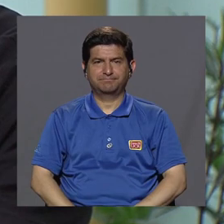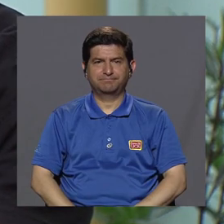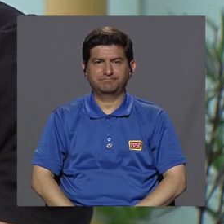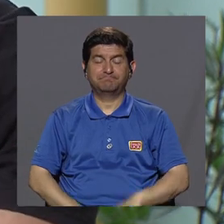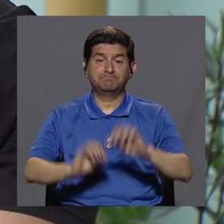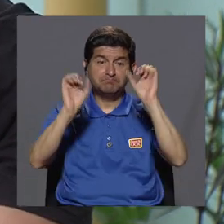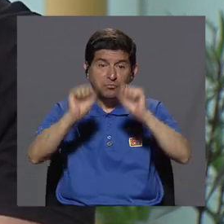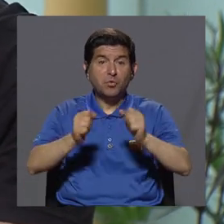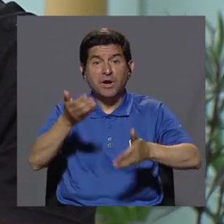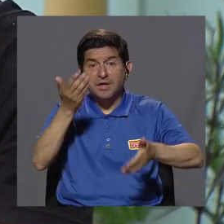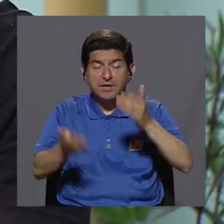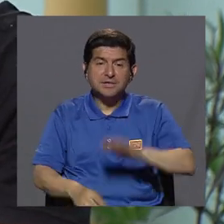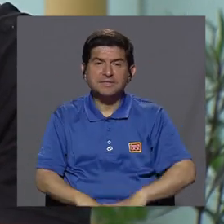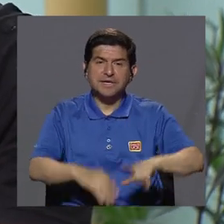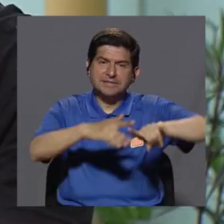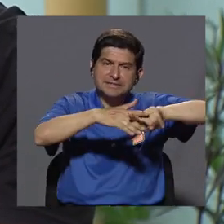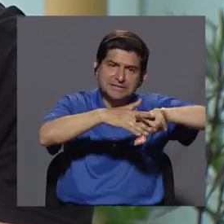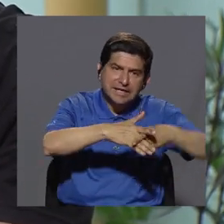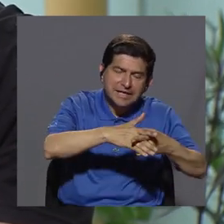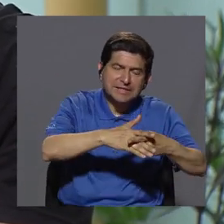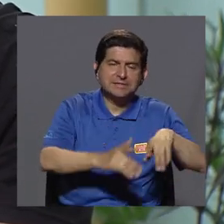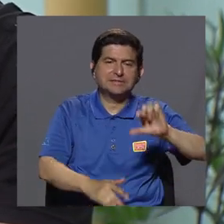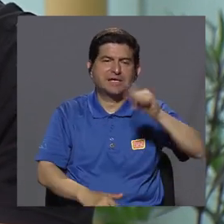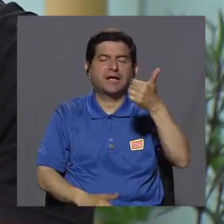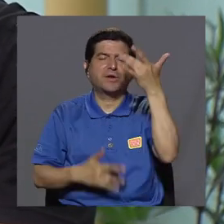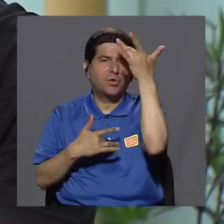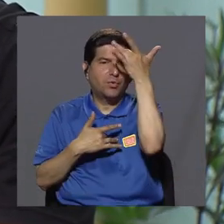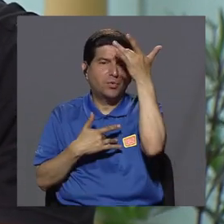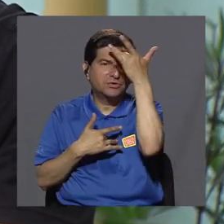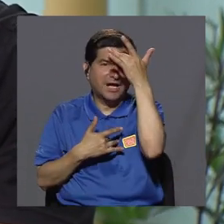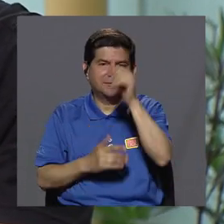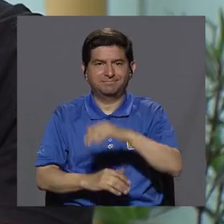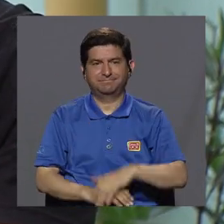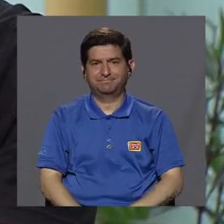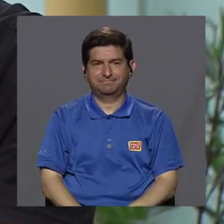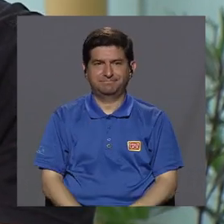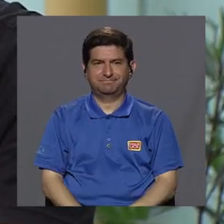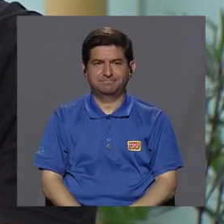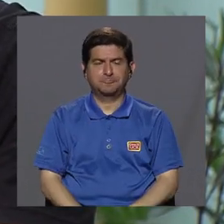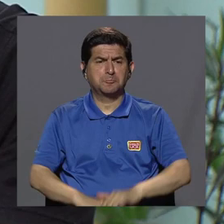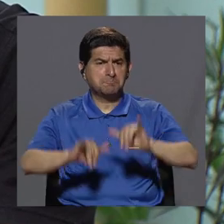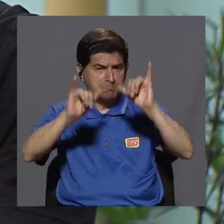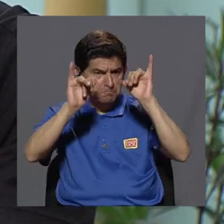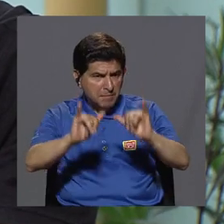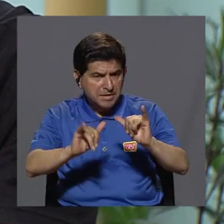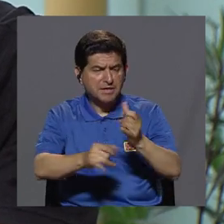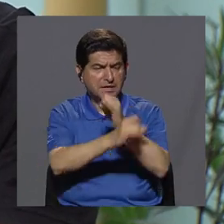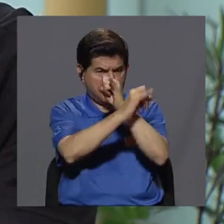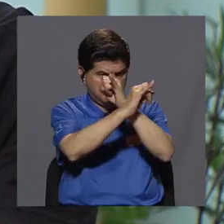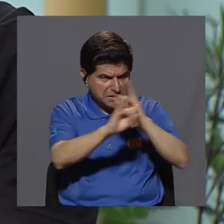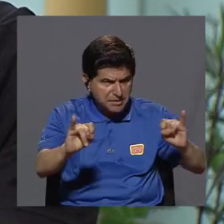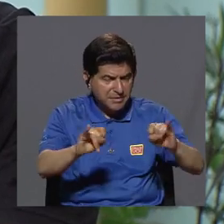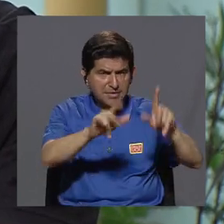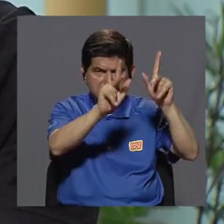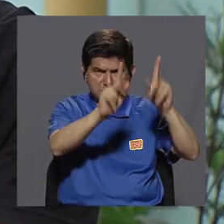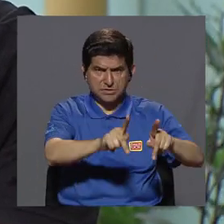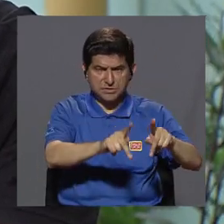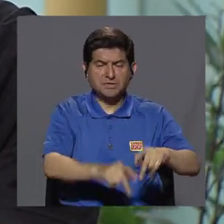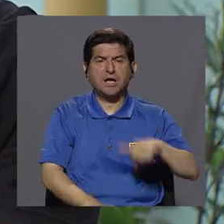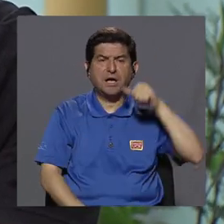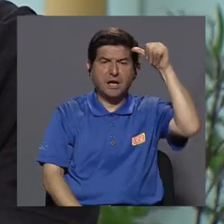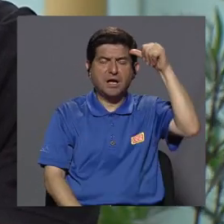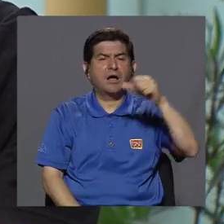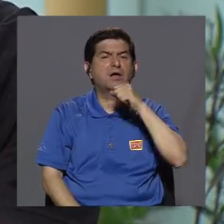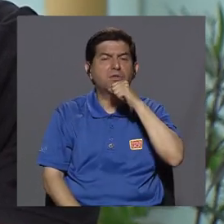¿Verdad? Entonces puede dar pie a otros, a otras enfermedades. Entonces, mantener esa autonomía en la persona